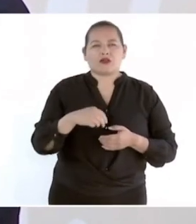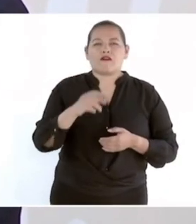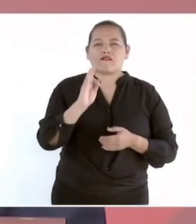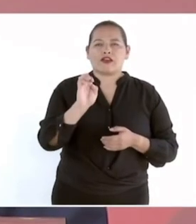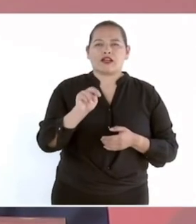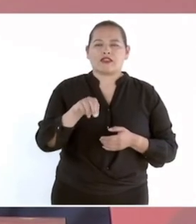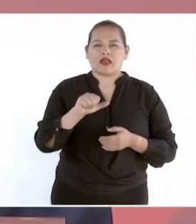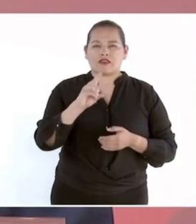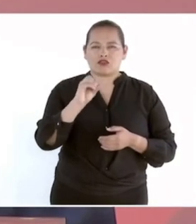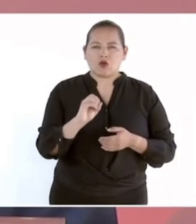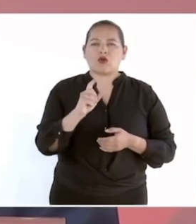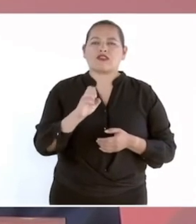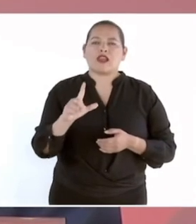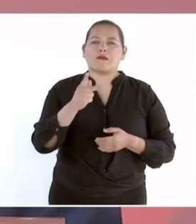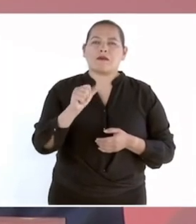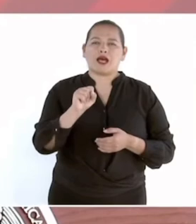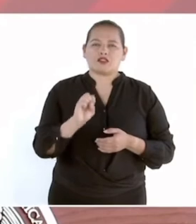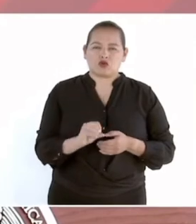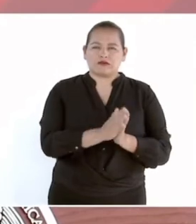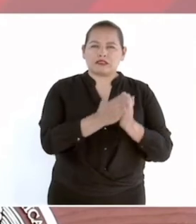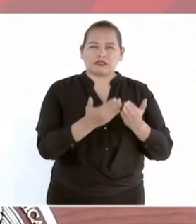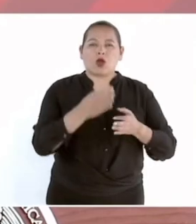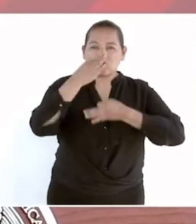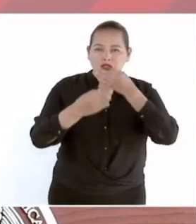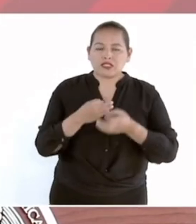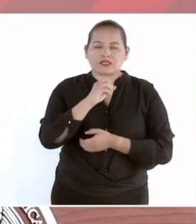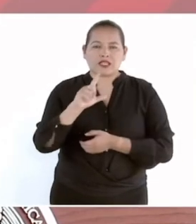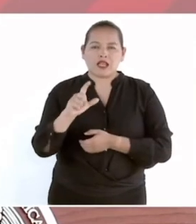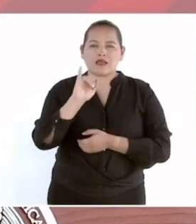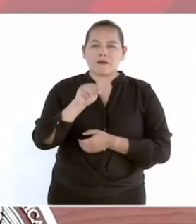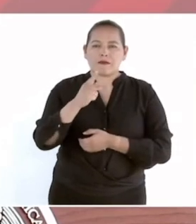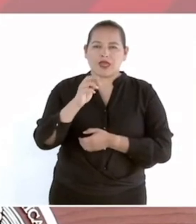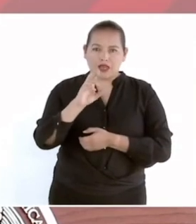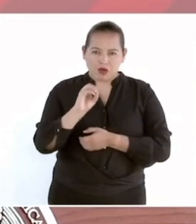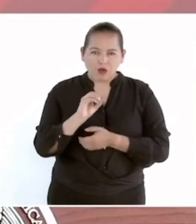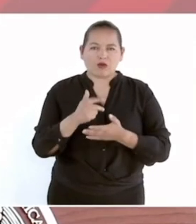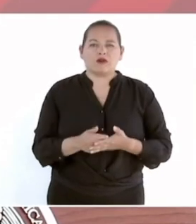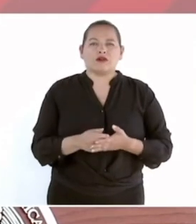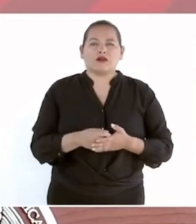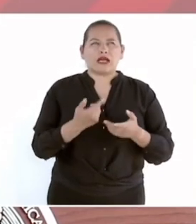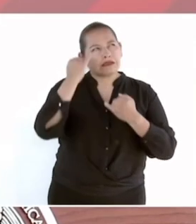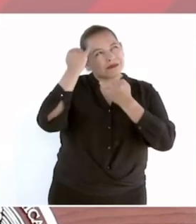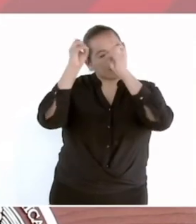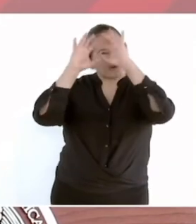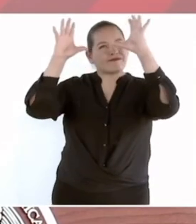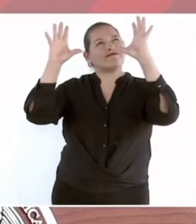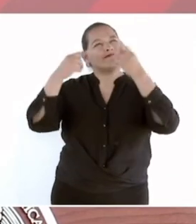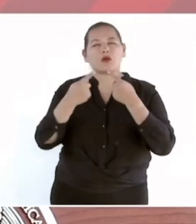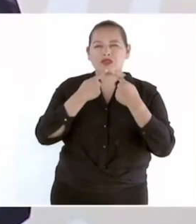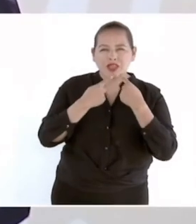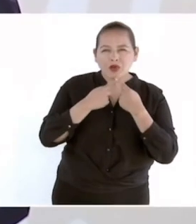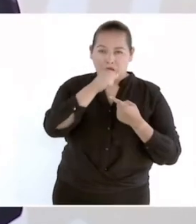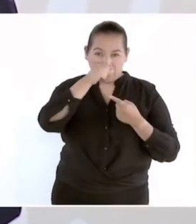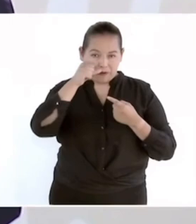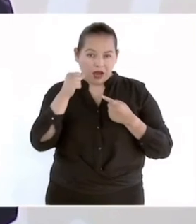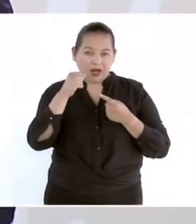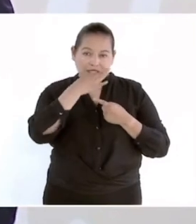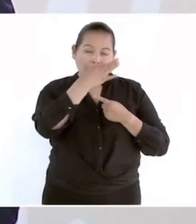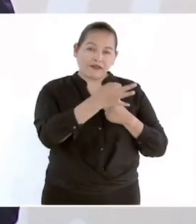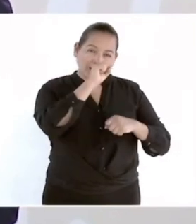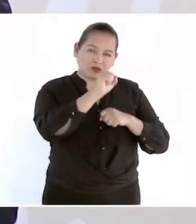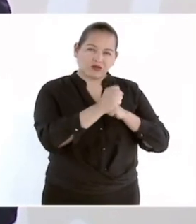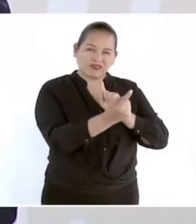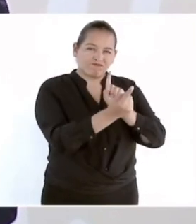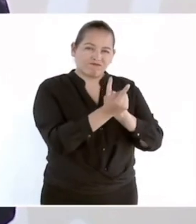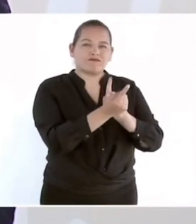en su obra Noticias del Imperio imagina un diálogo con el cual en el cual Juárez le dice a su secretario